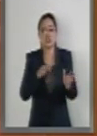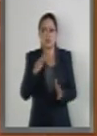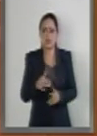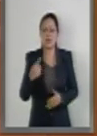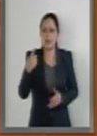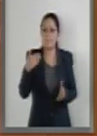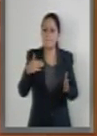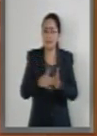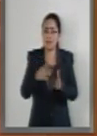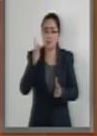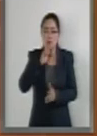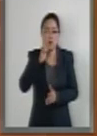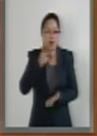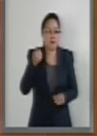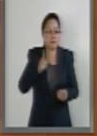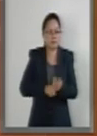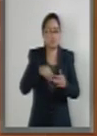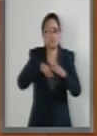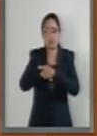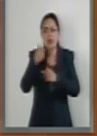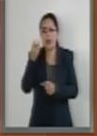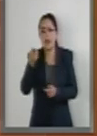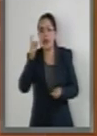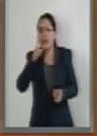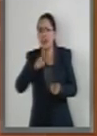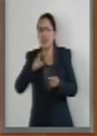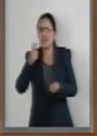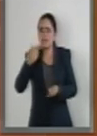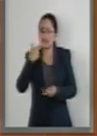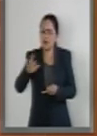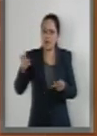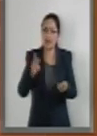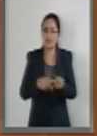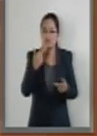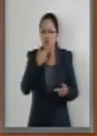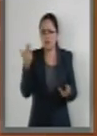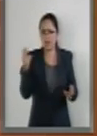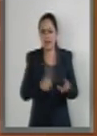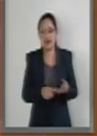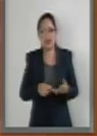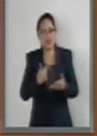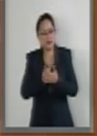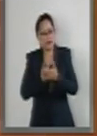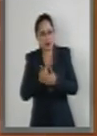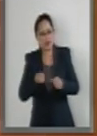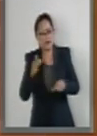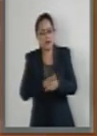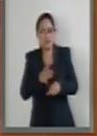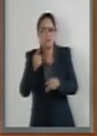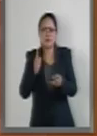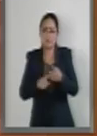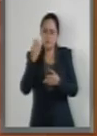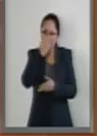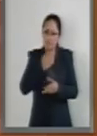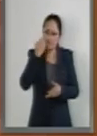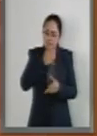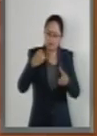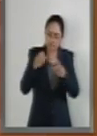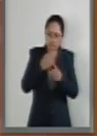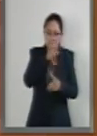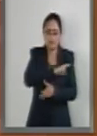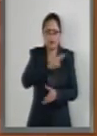tomaron parte de los servicios privados no financieros, tales como restaurantes, hoteles, contabilidad y autoridades, escuelas de sector privado,